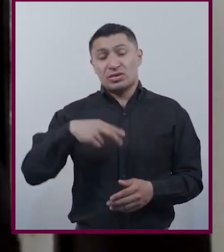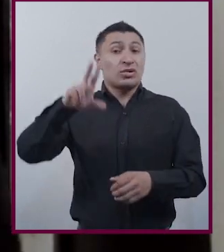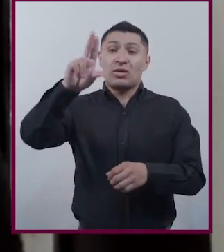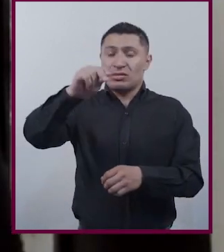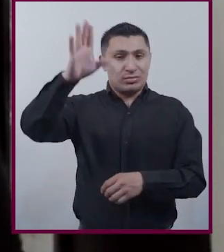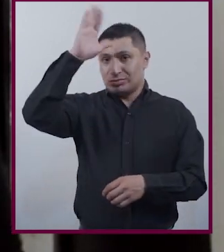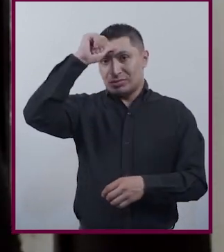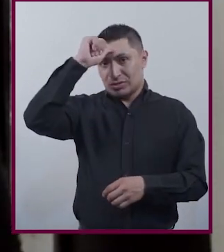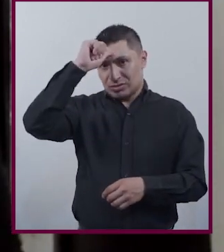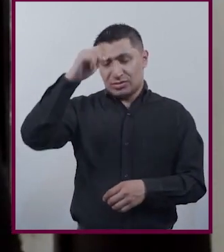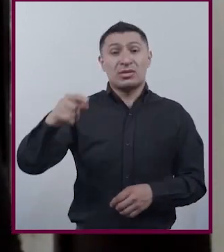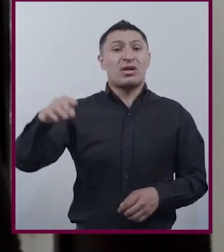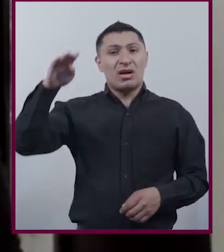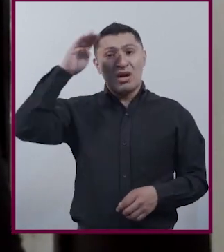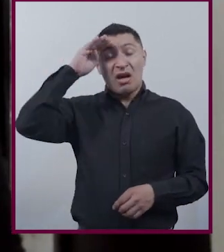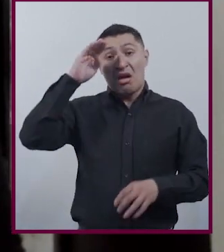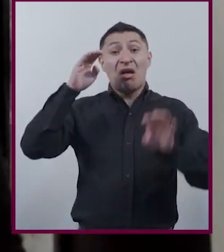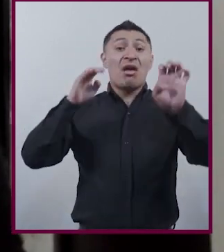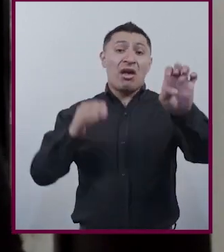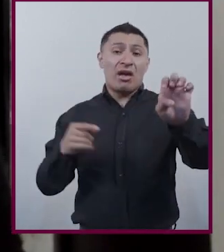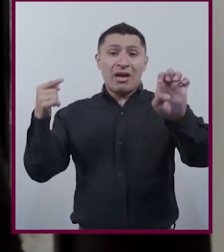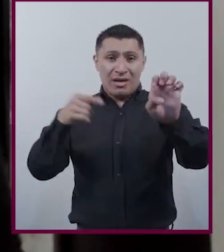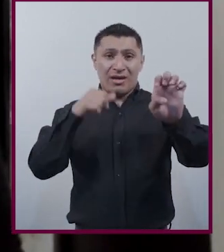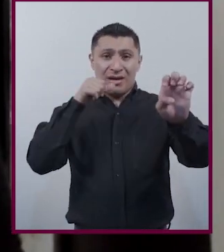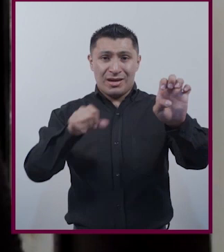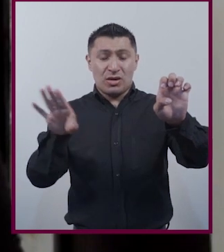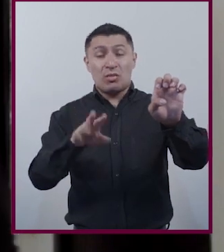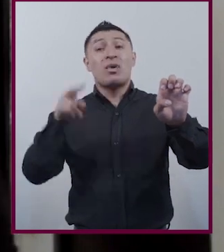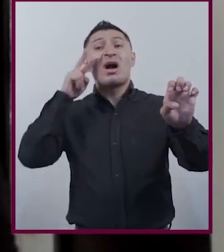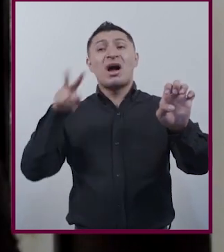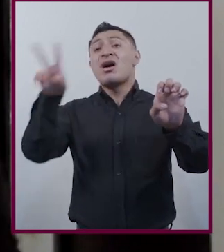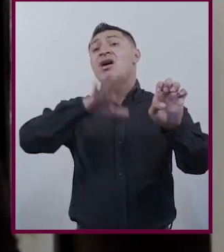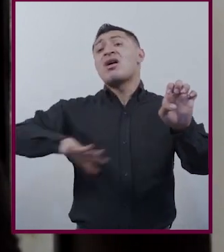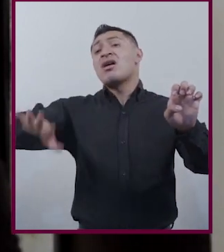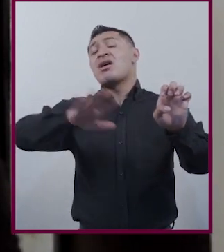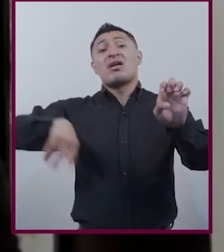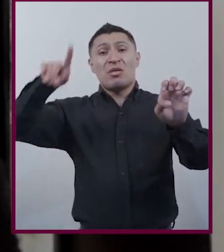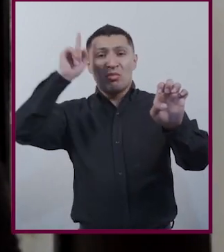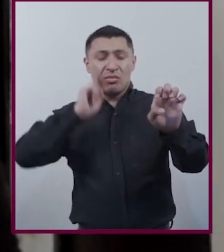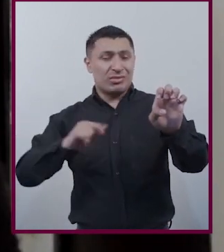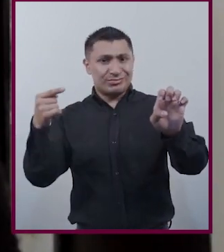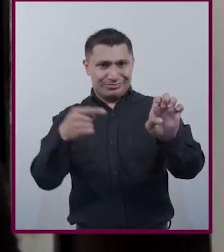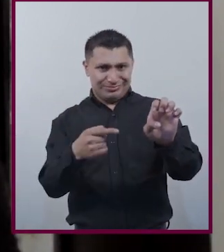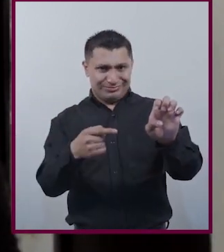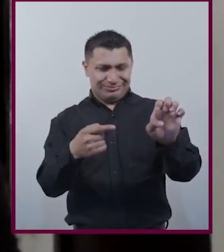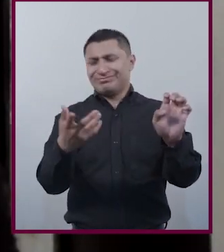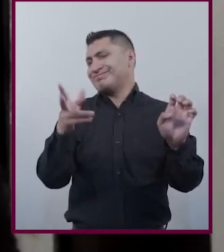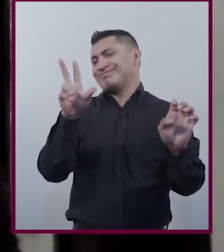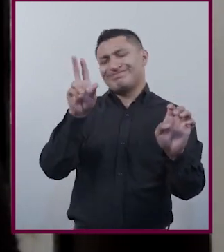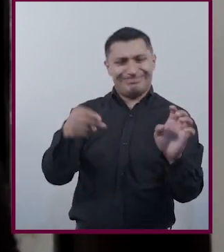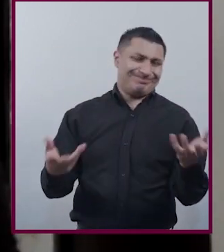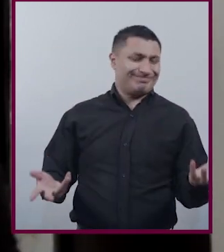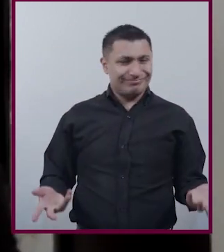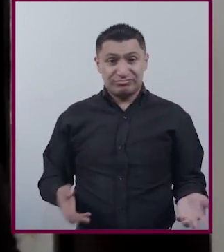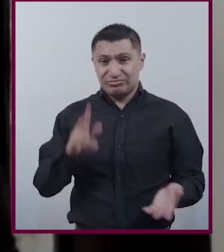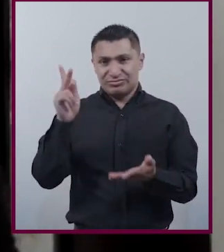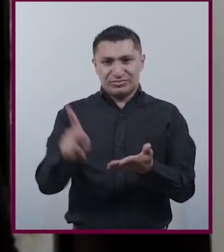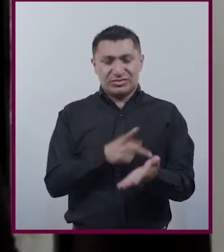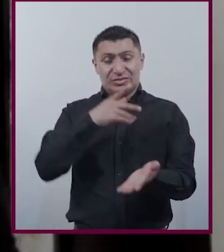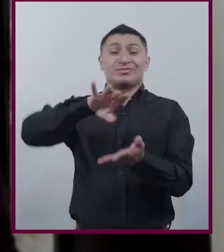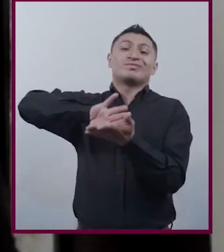desacuerdo De que se piense La E Como una forma De visibilizar A las mujeres Estamos cayendo Otra vez En